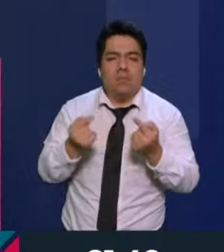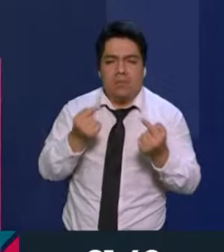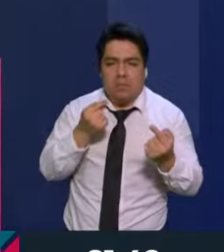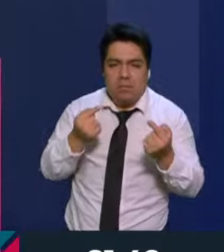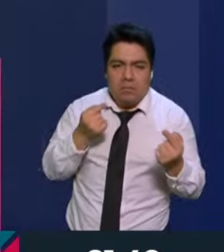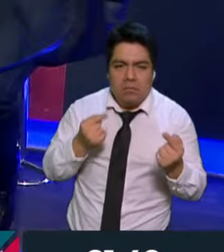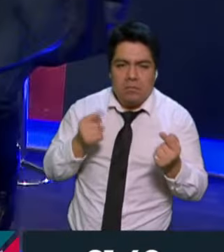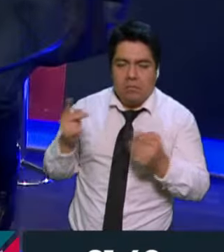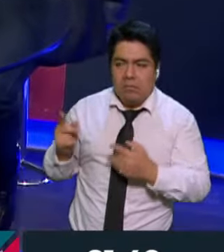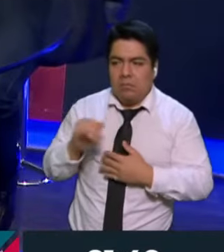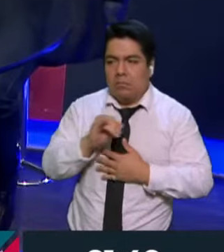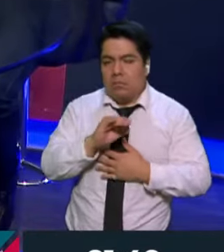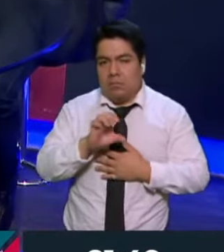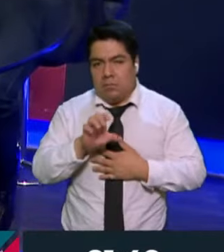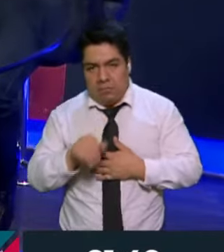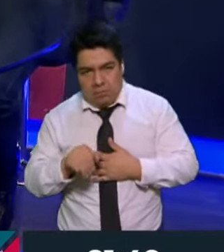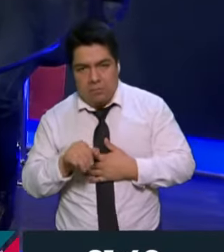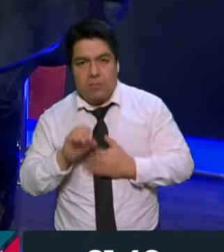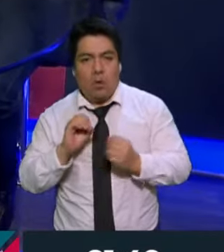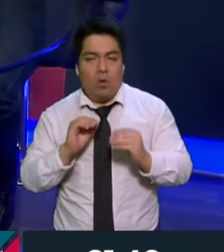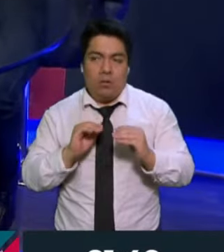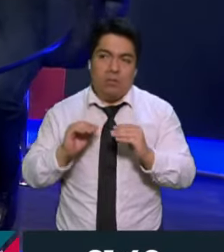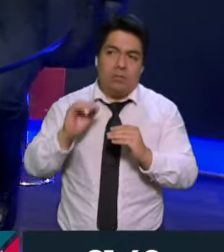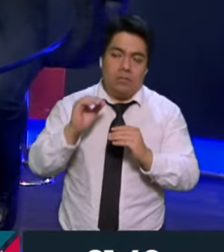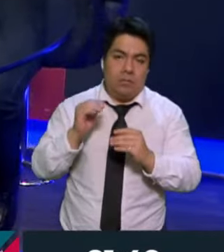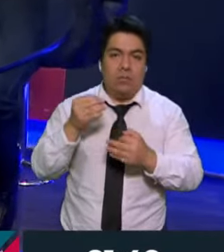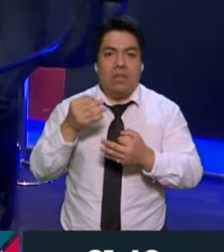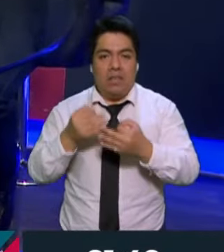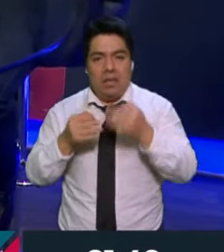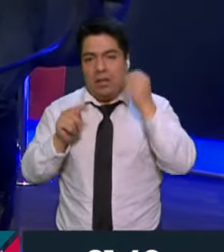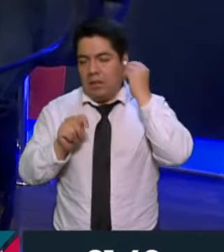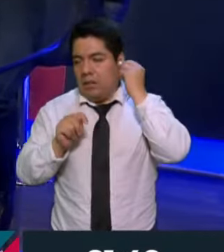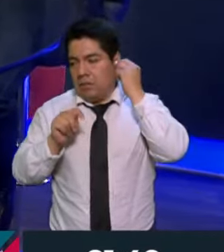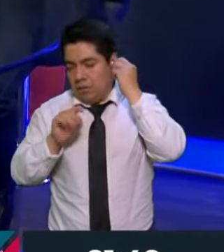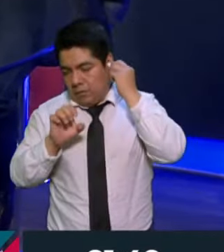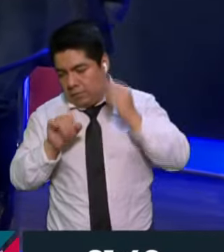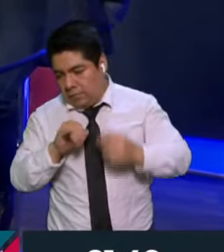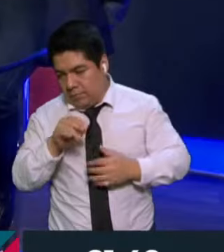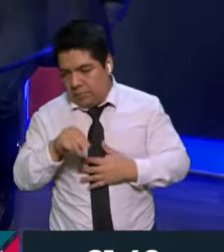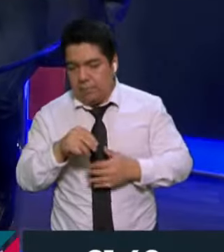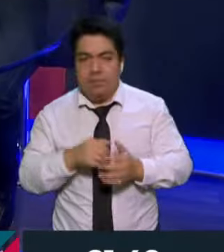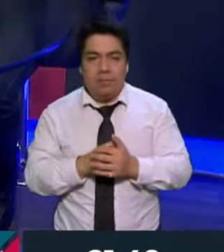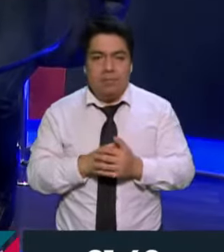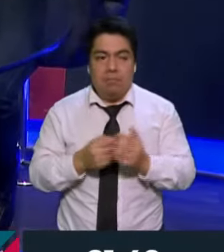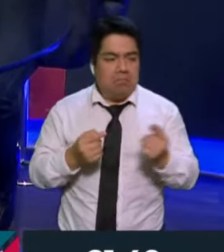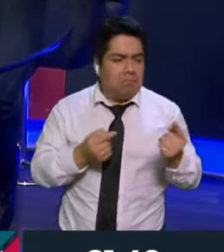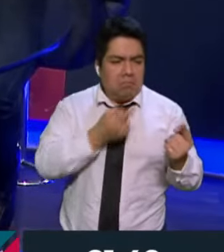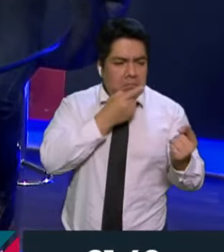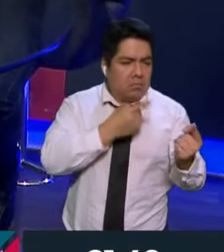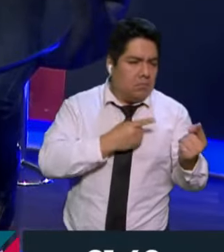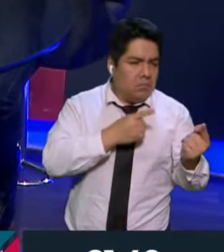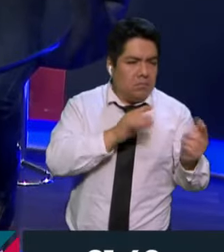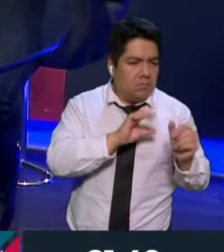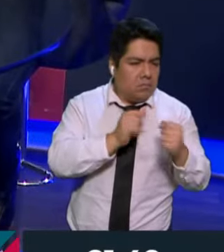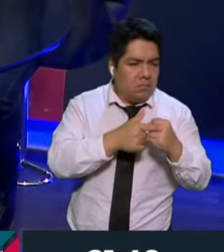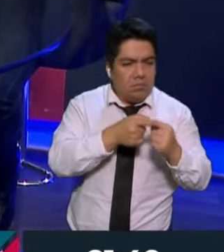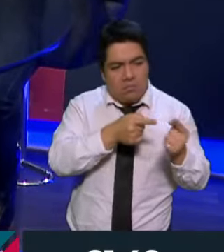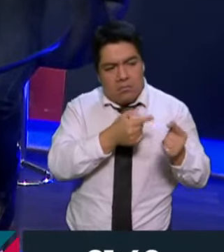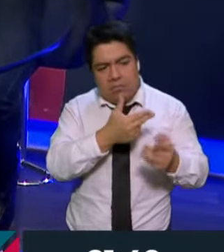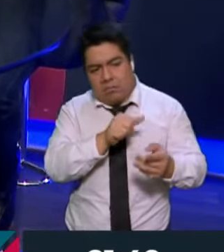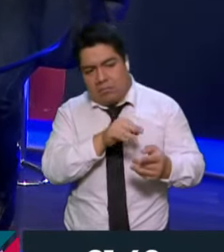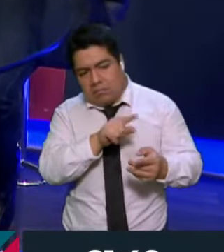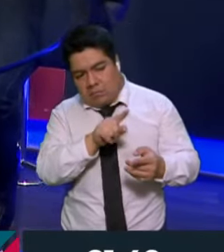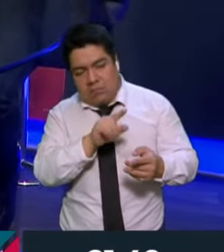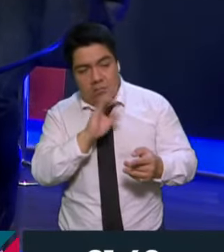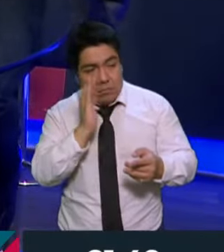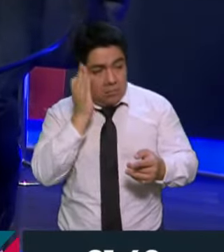¿La tiene el Instituto Electoral de la Ciudad de México o ya está en el tribunal? En el tribunal. En el tribunal, ok, de acuerdo. ¿Algo más que quieras comentar sobre el tema de la sobrerepresentación a nivel